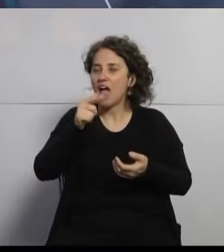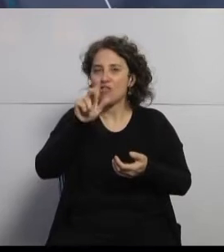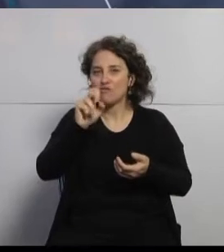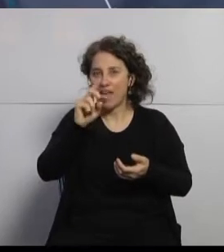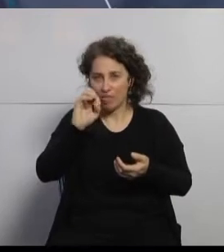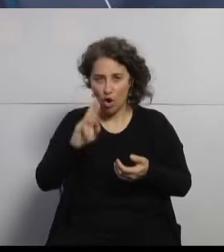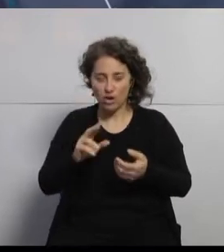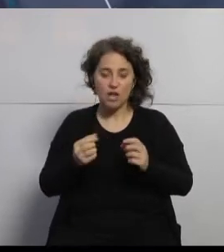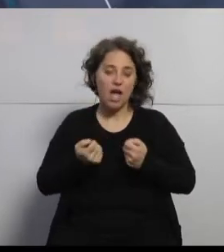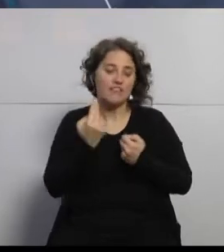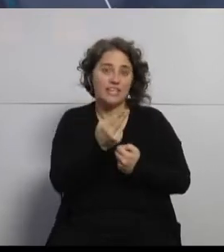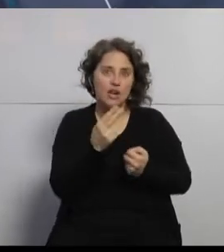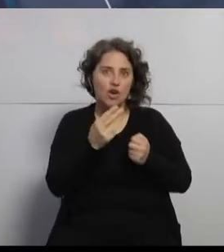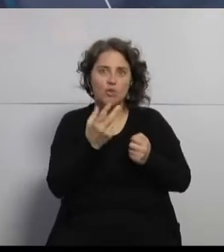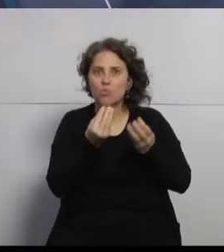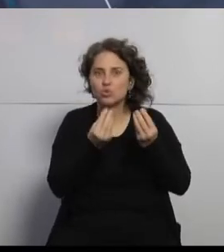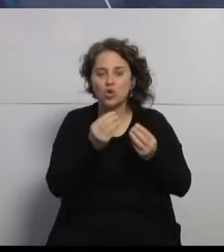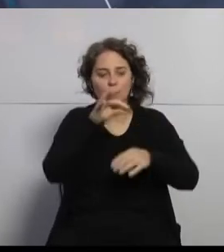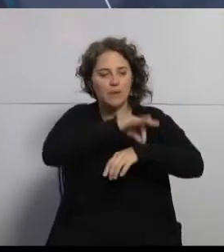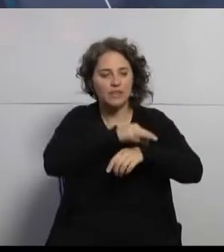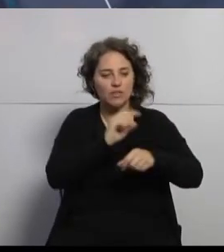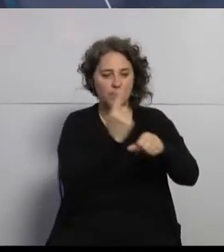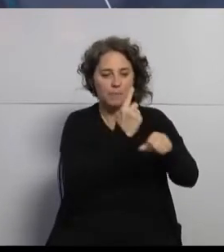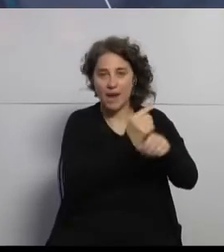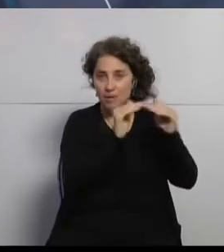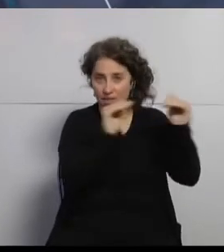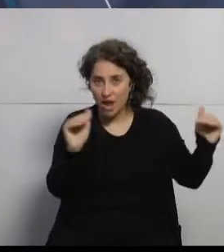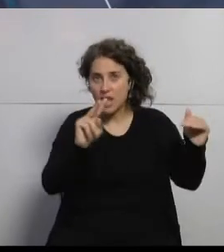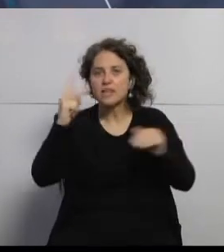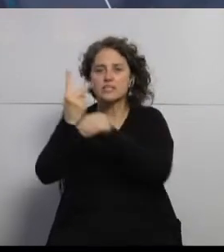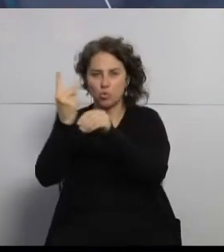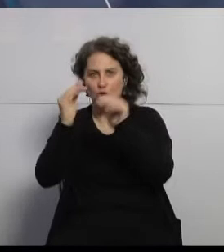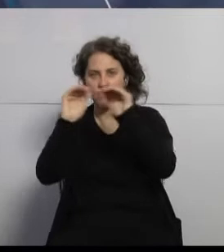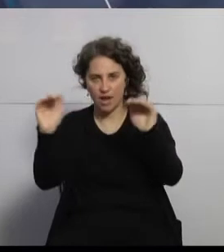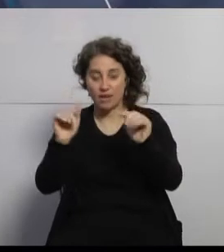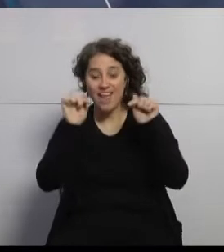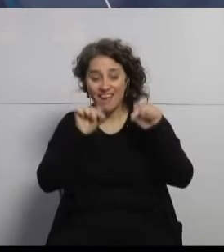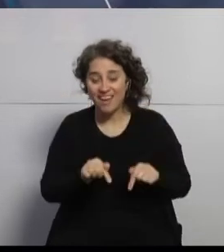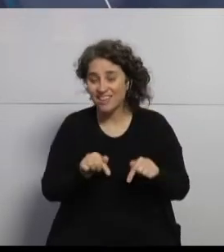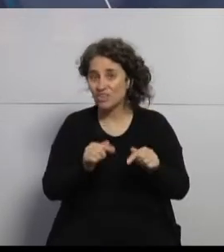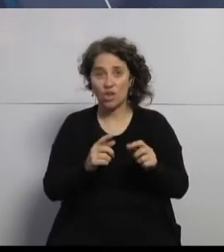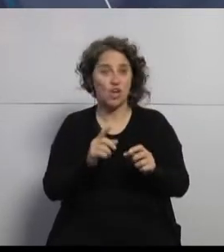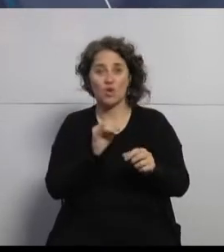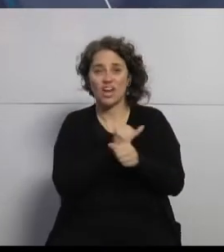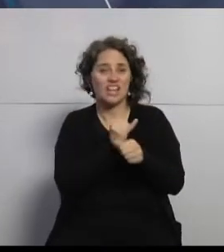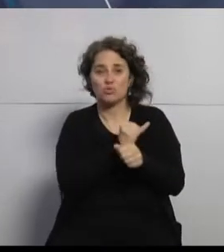médicos de primera línea y 300 de segunda línea. Esta institución no era cliente de Microsoft.